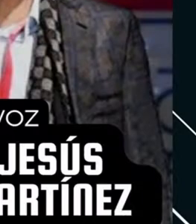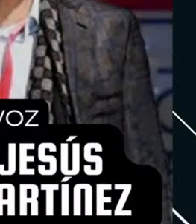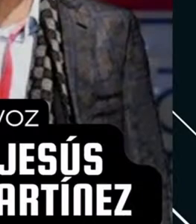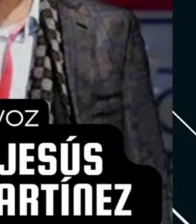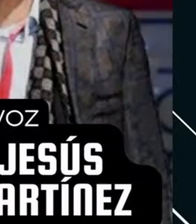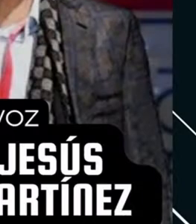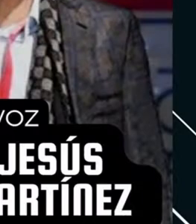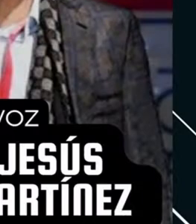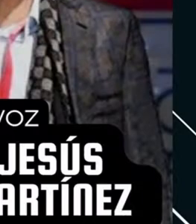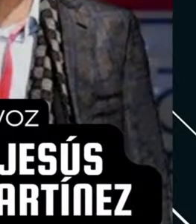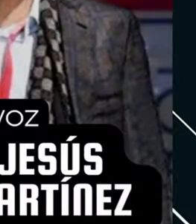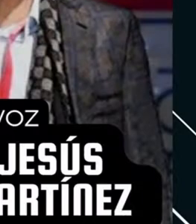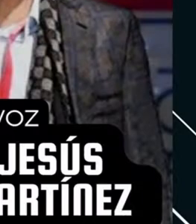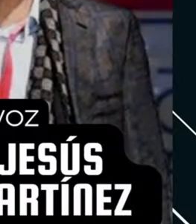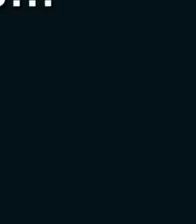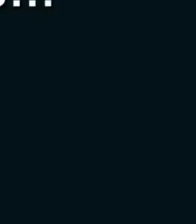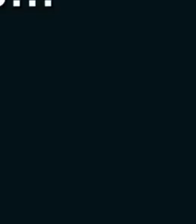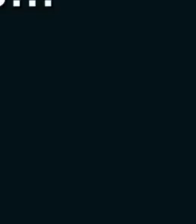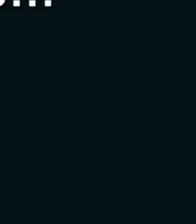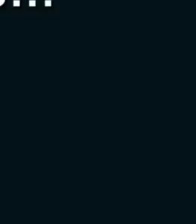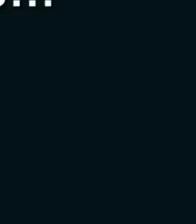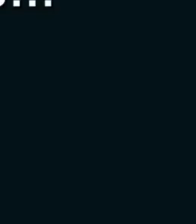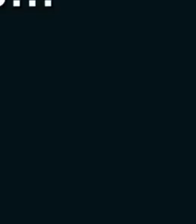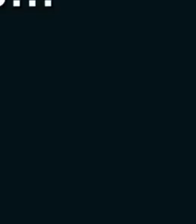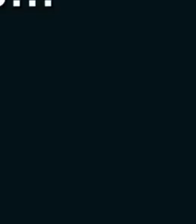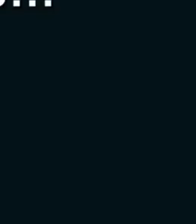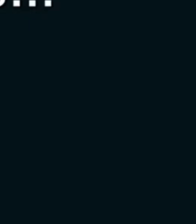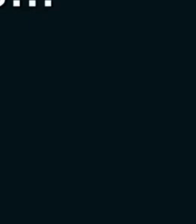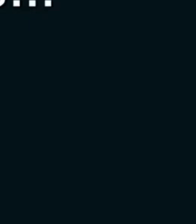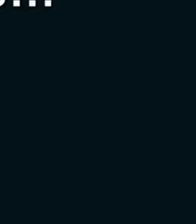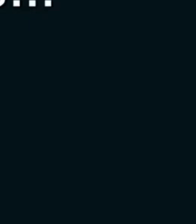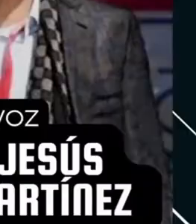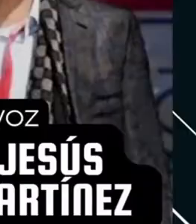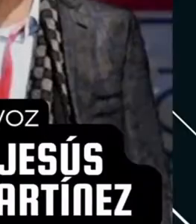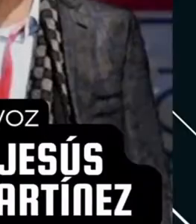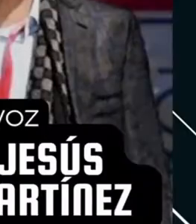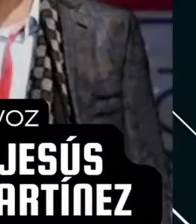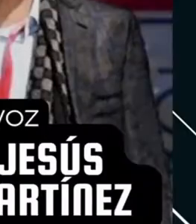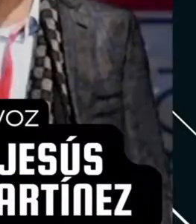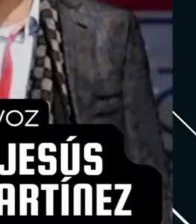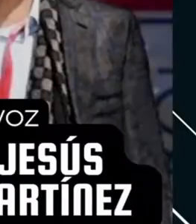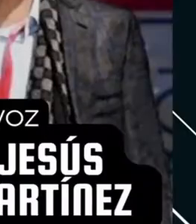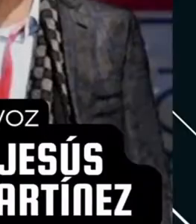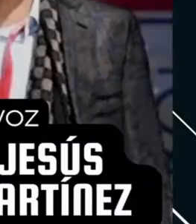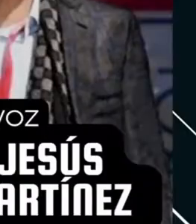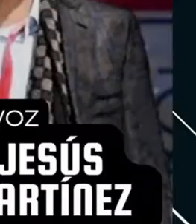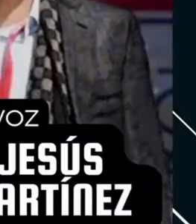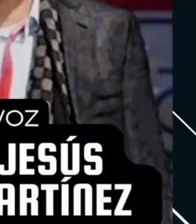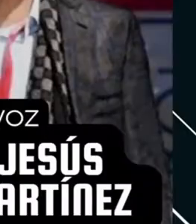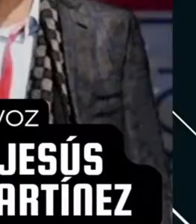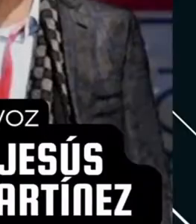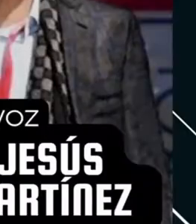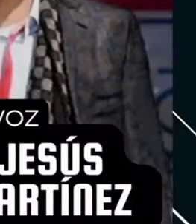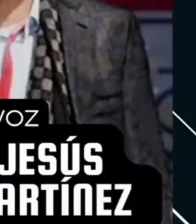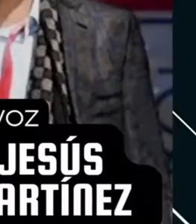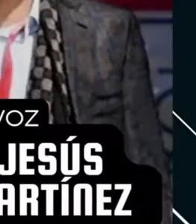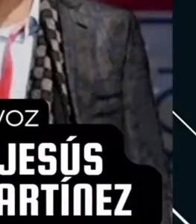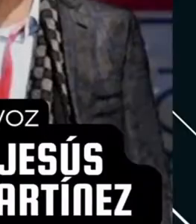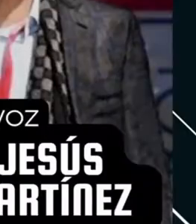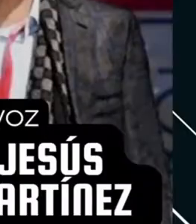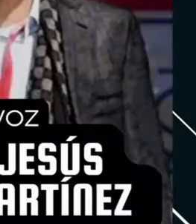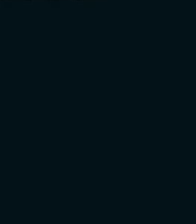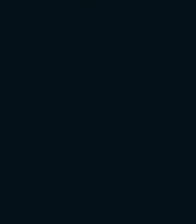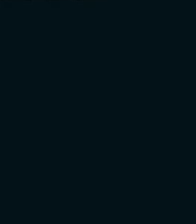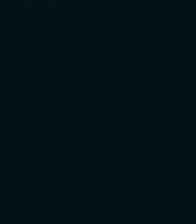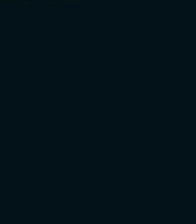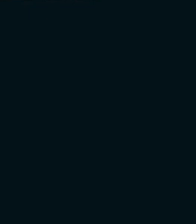mi gordito puta madre, cabrón. ¿Qué es yo? hijo. Pero por lo tanto, es una verga. No, yo nunca le fallo a nadie. Nunca le